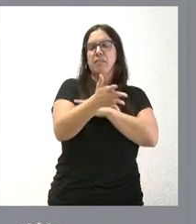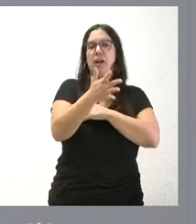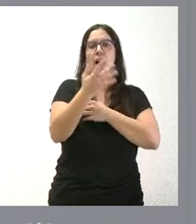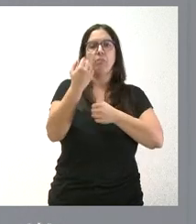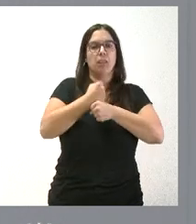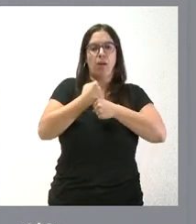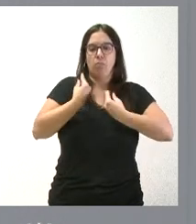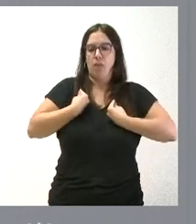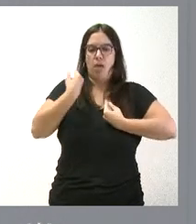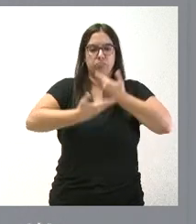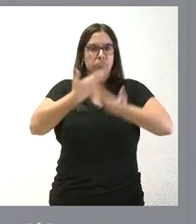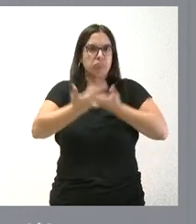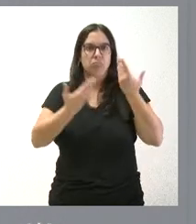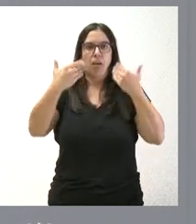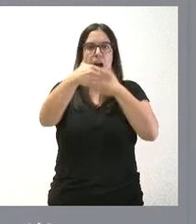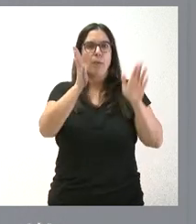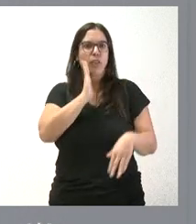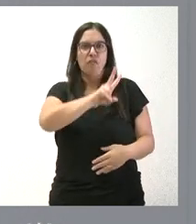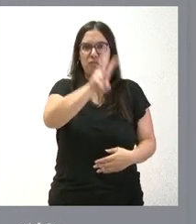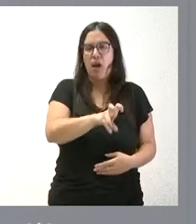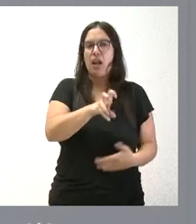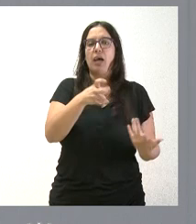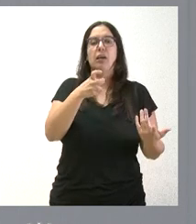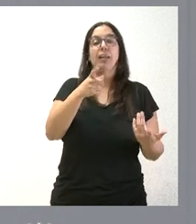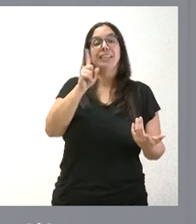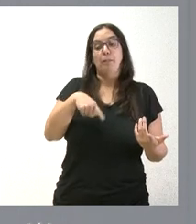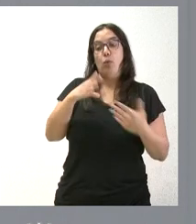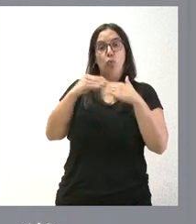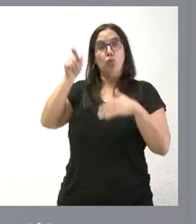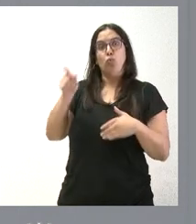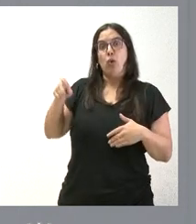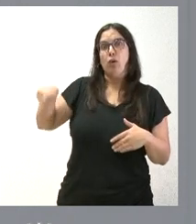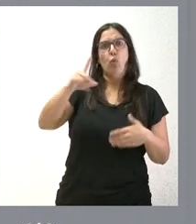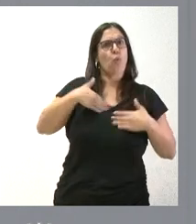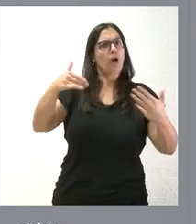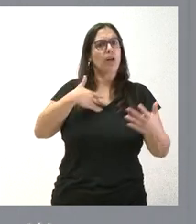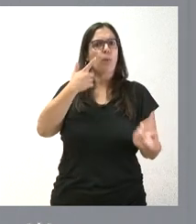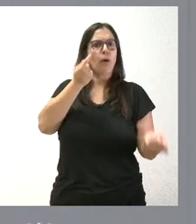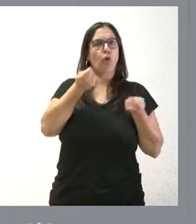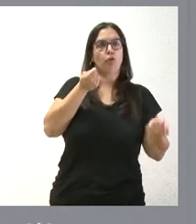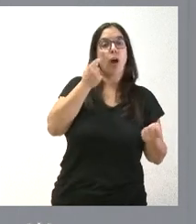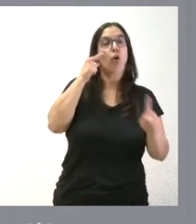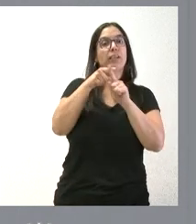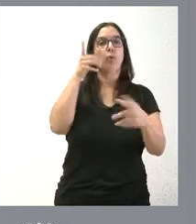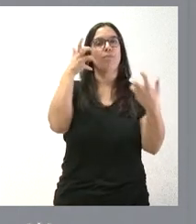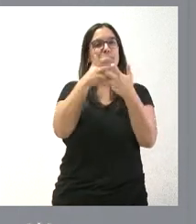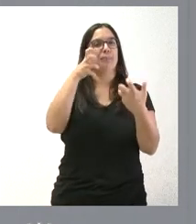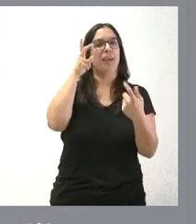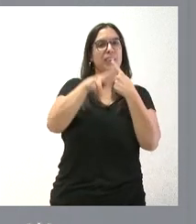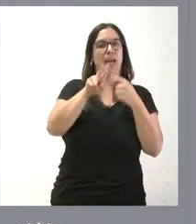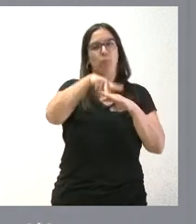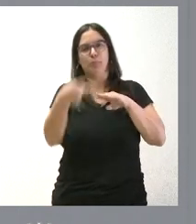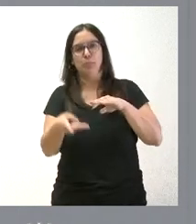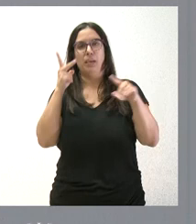cotidianas en el dormitorio y, por otro, también pueda ser controlado por el usuario en todo momento para evitar accidentes, puesto que se trata de un sistema